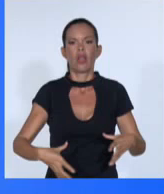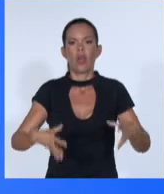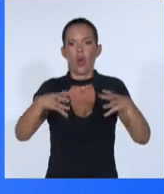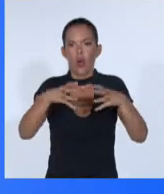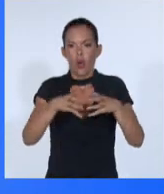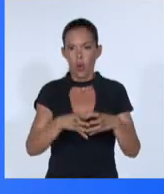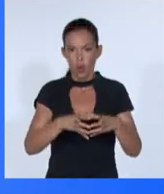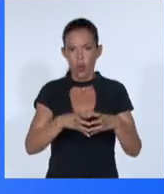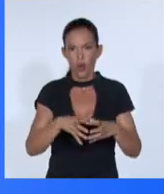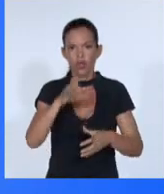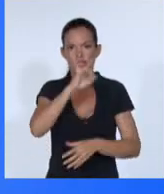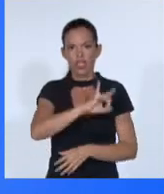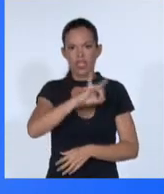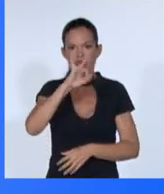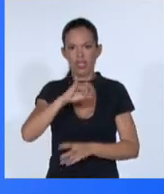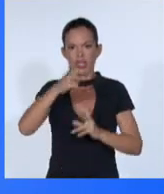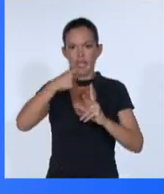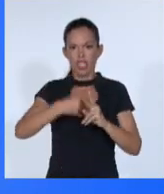y China.